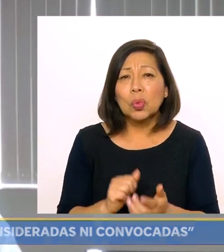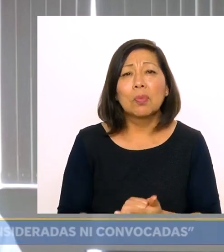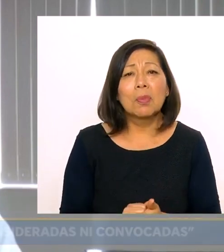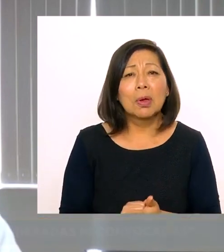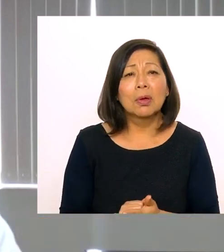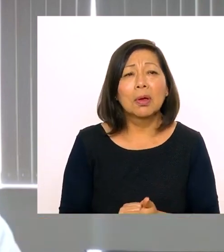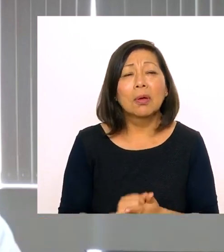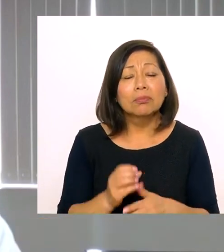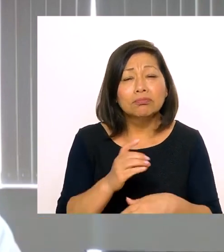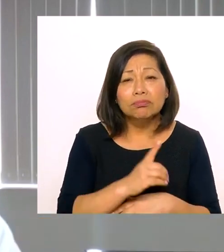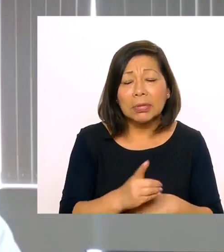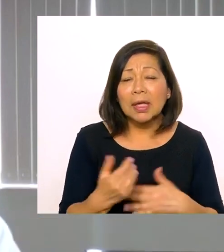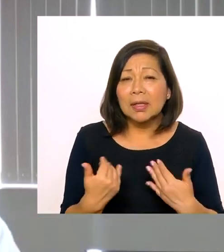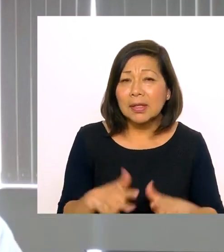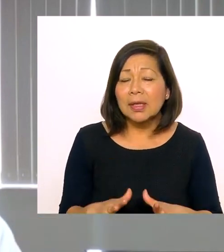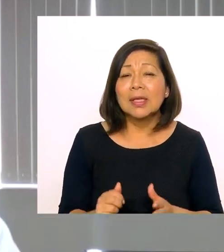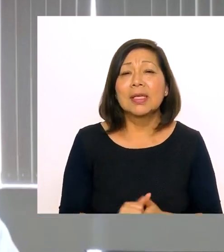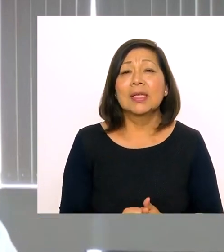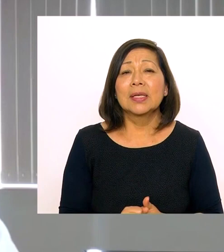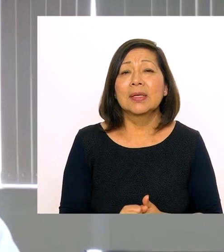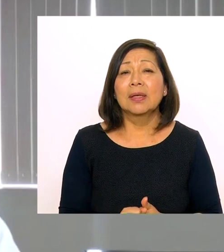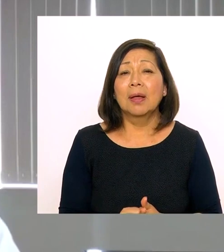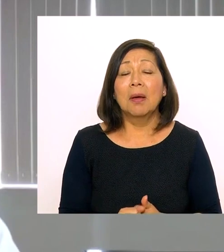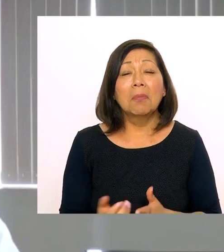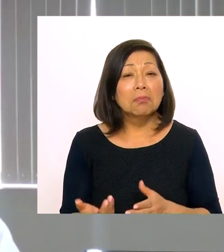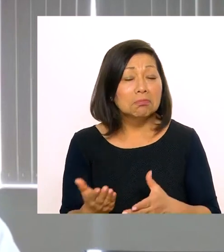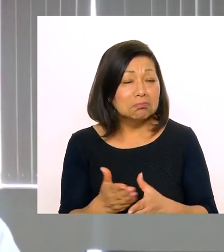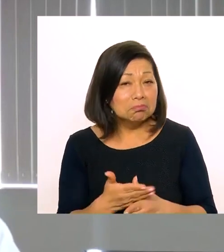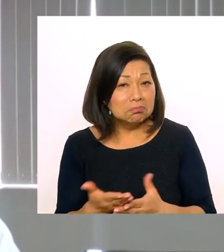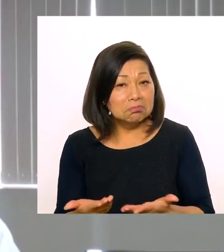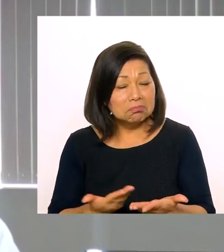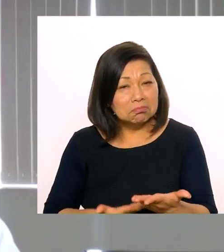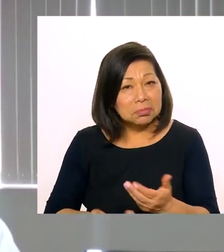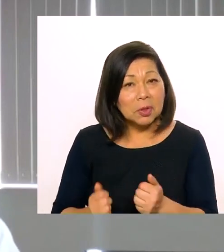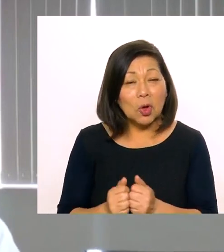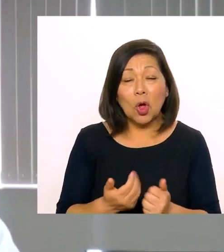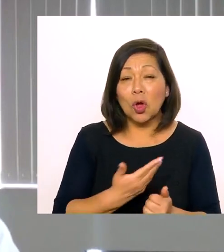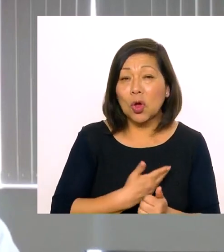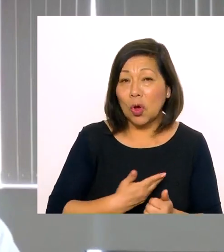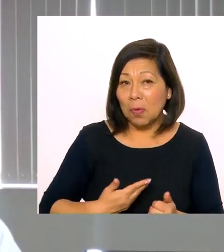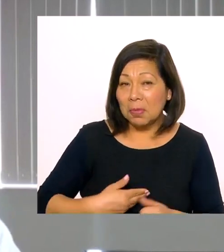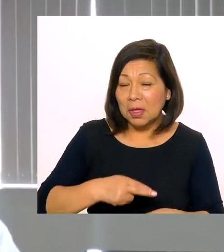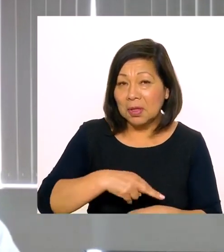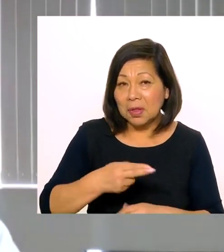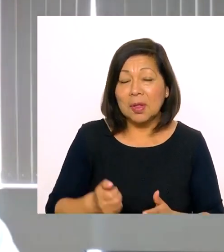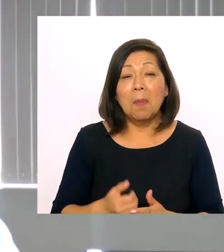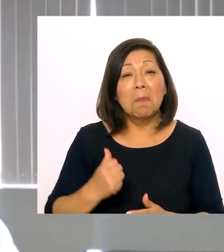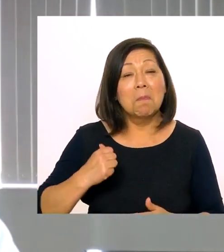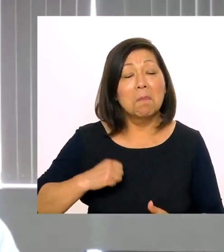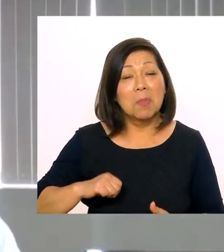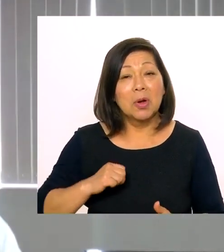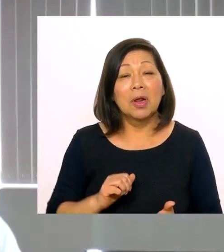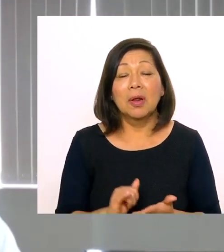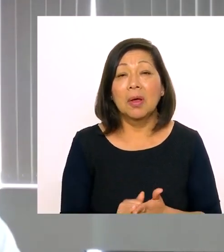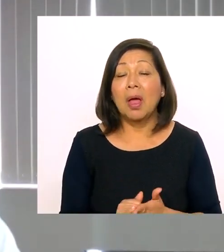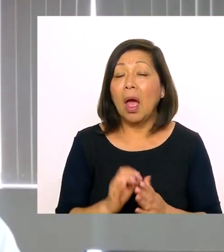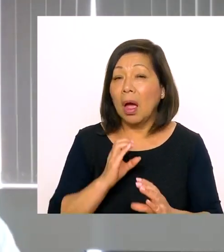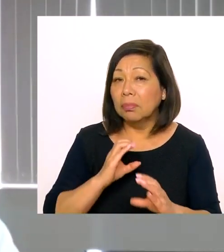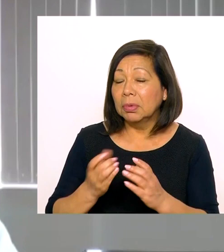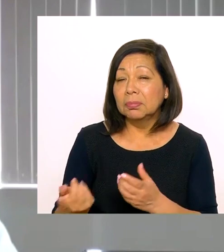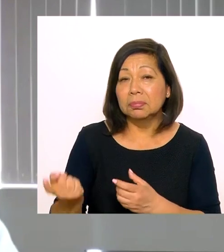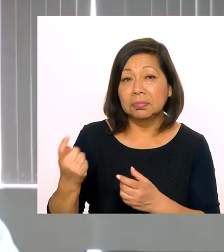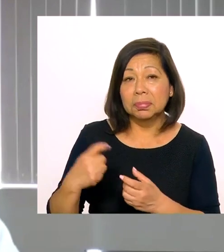He pedido a todas las organizaciones, de forma descentralizada, ya estén participando, y vamos a hacer ese rol con los gobiernos